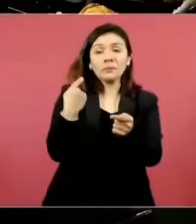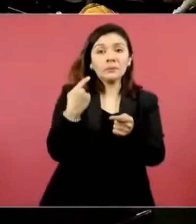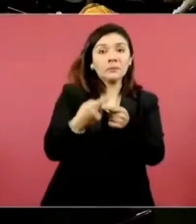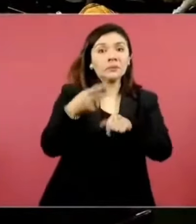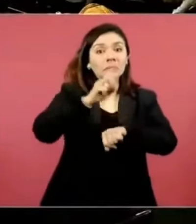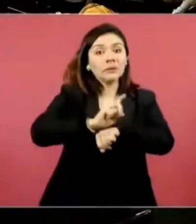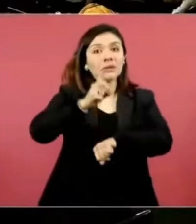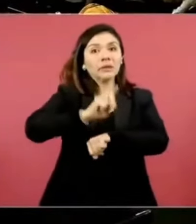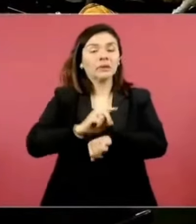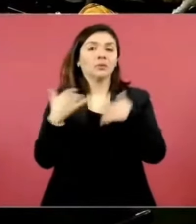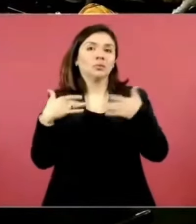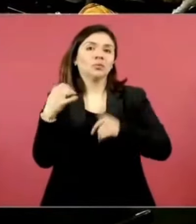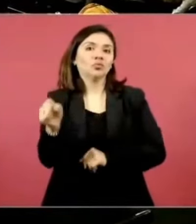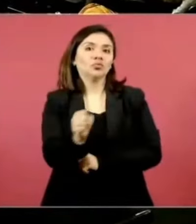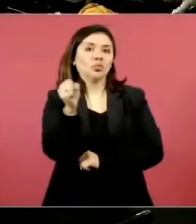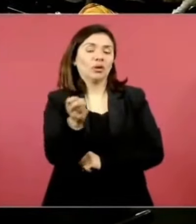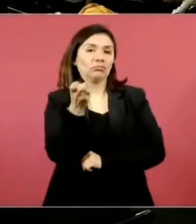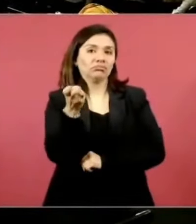afortunadamente